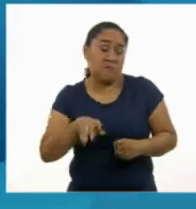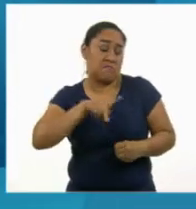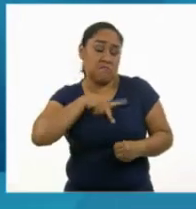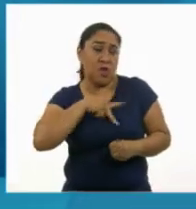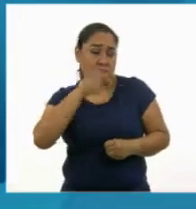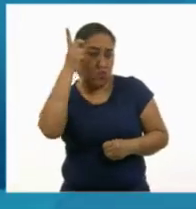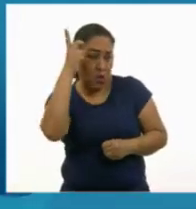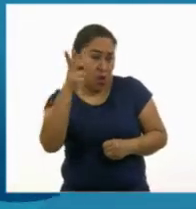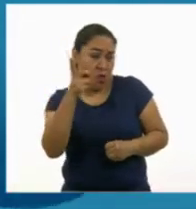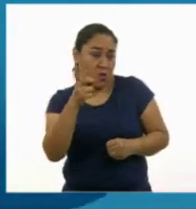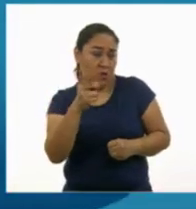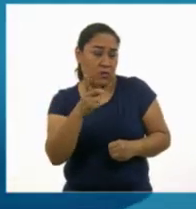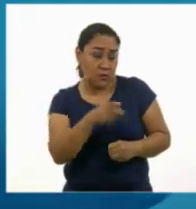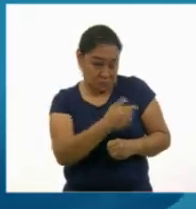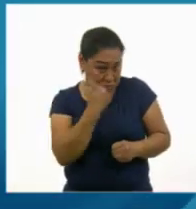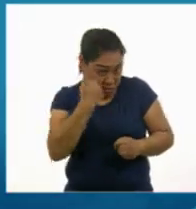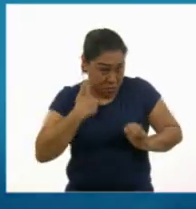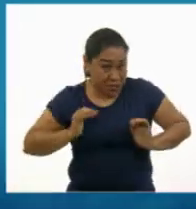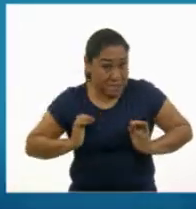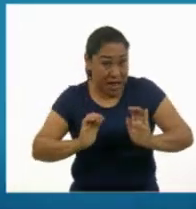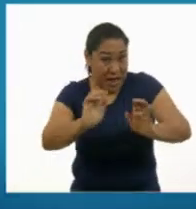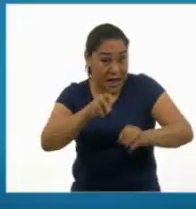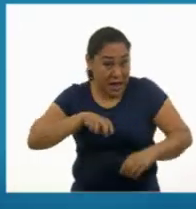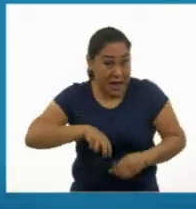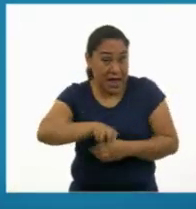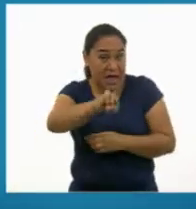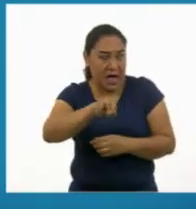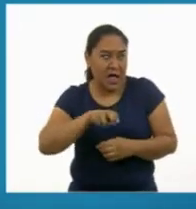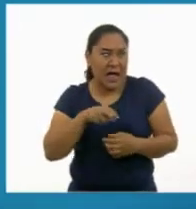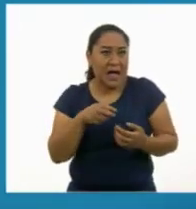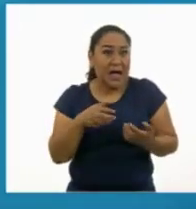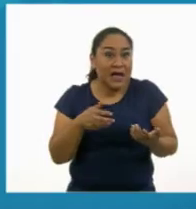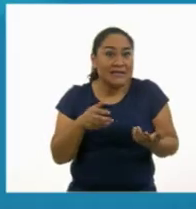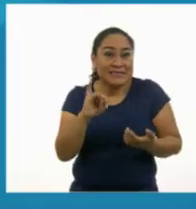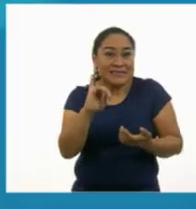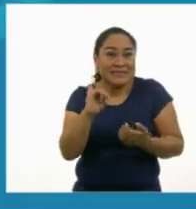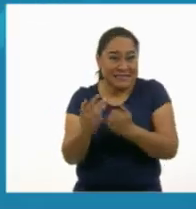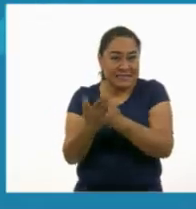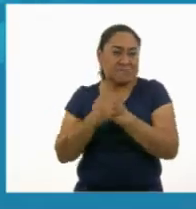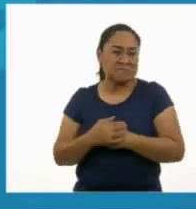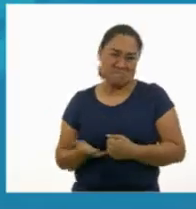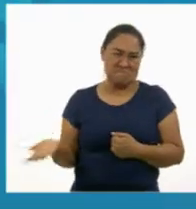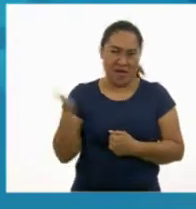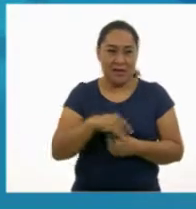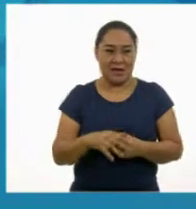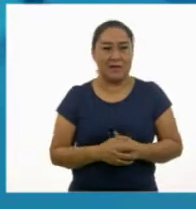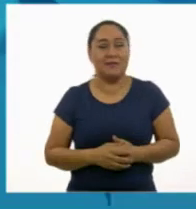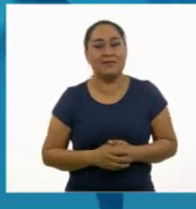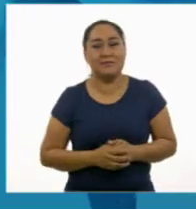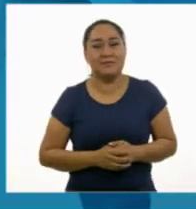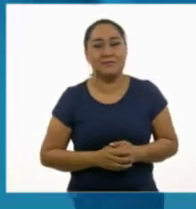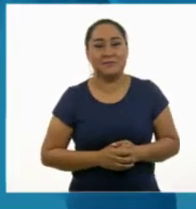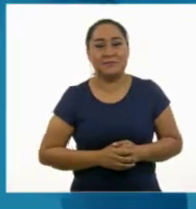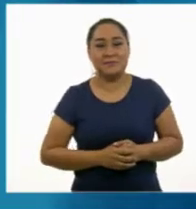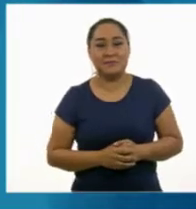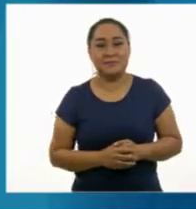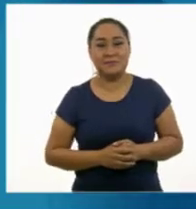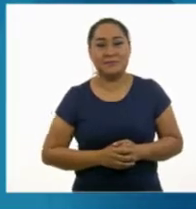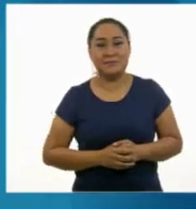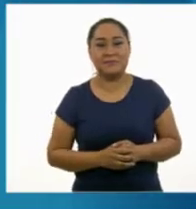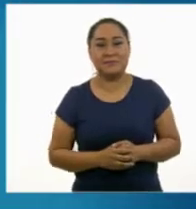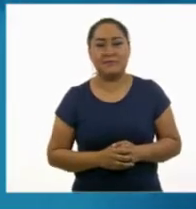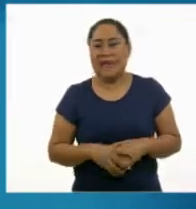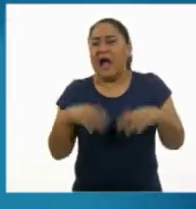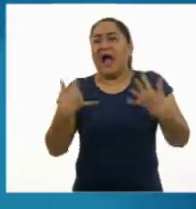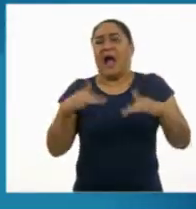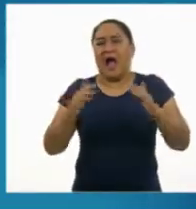¿Quieres que te columpiemos en él? Eh, sí, me gustaría. Vamos, hermano. ¡Ay! ¡Ay,